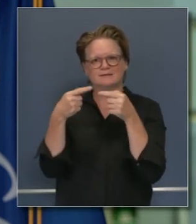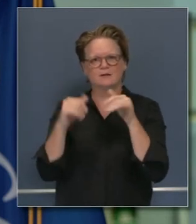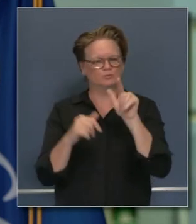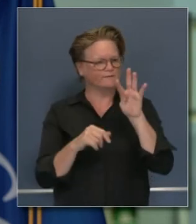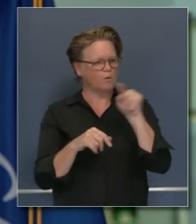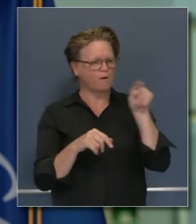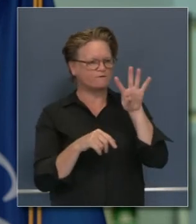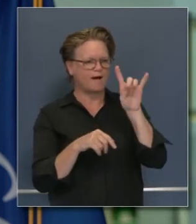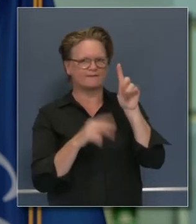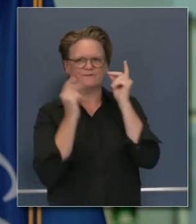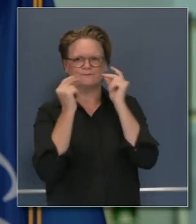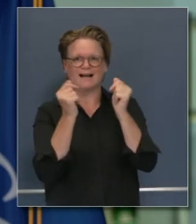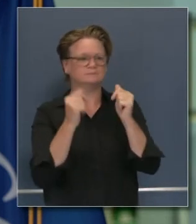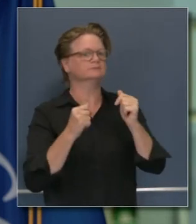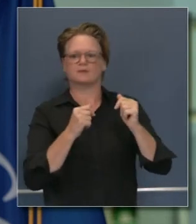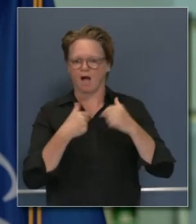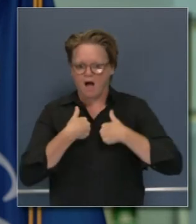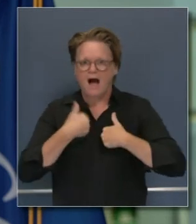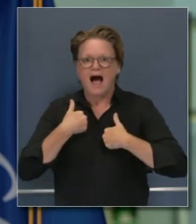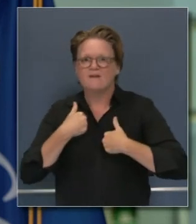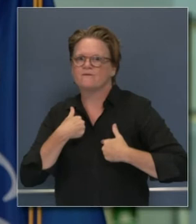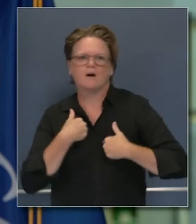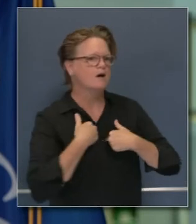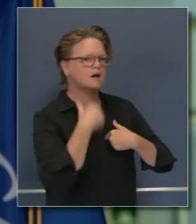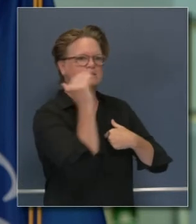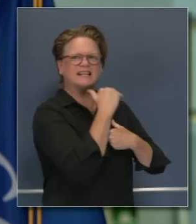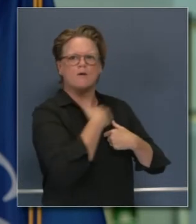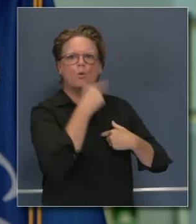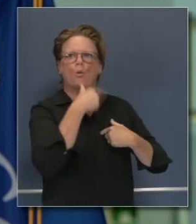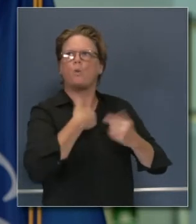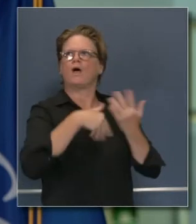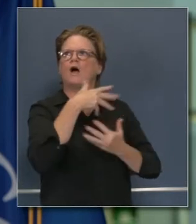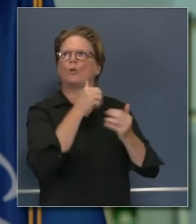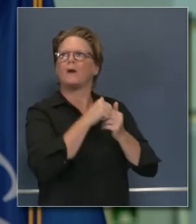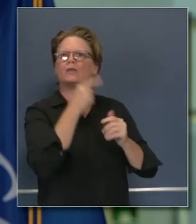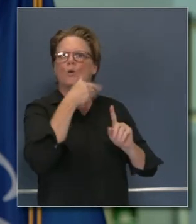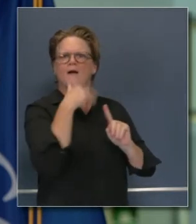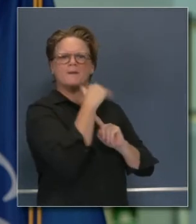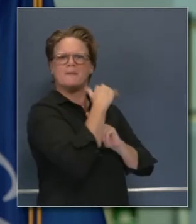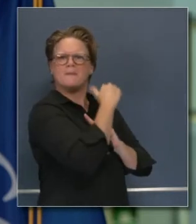a las personas quizás no hubiera tenido mejores resultados